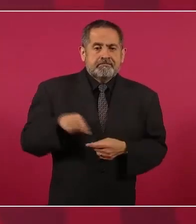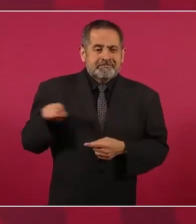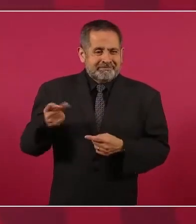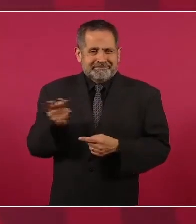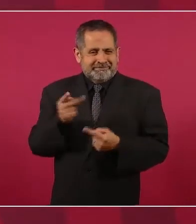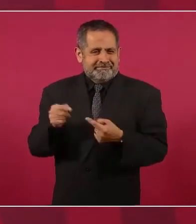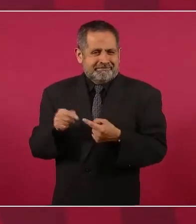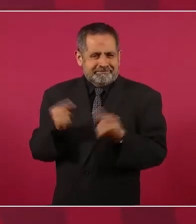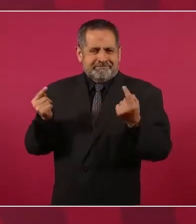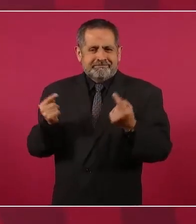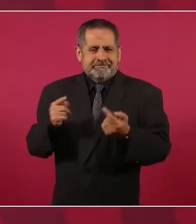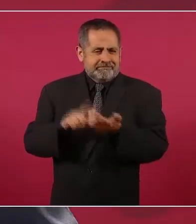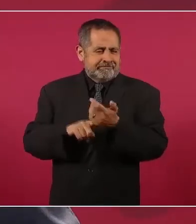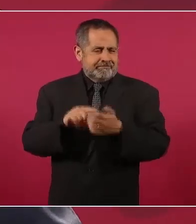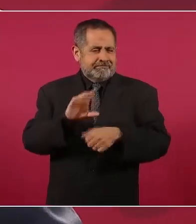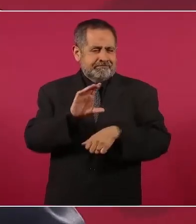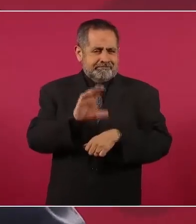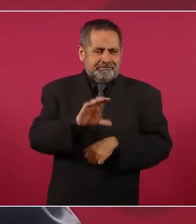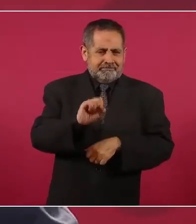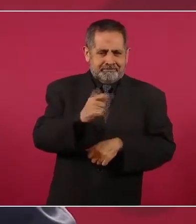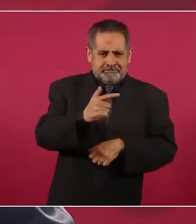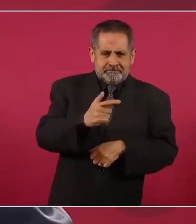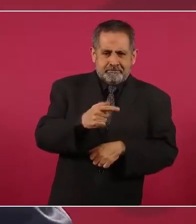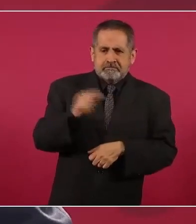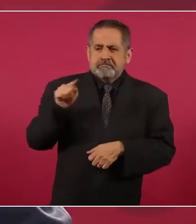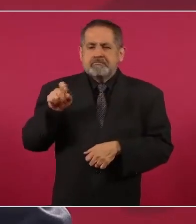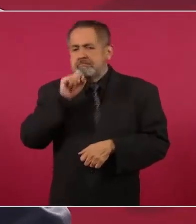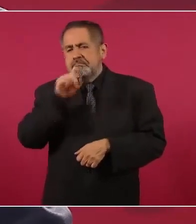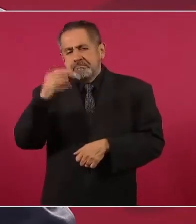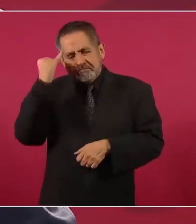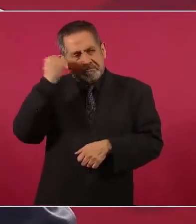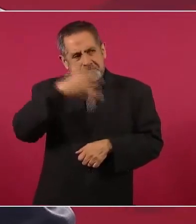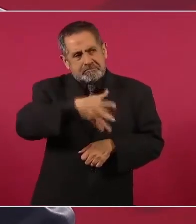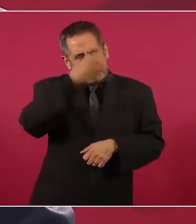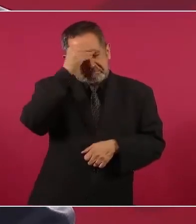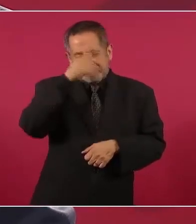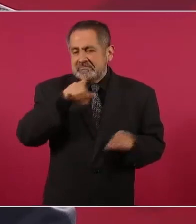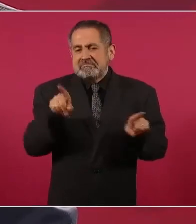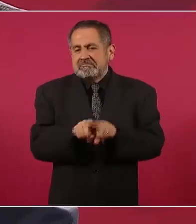con el salinismo como política,